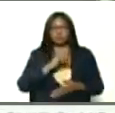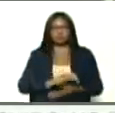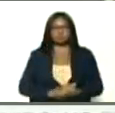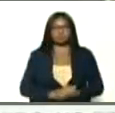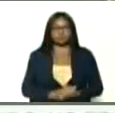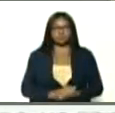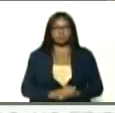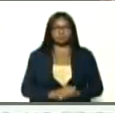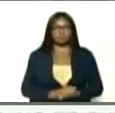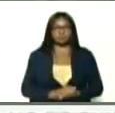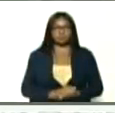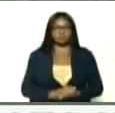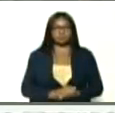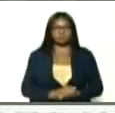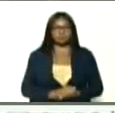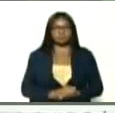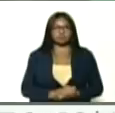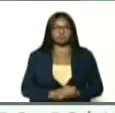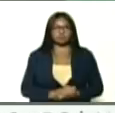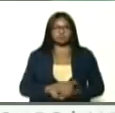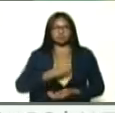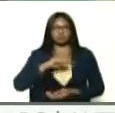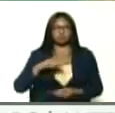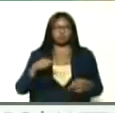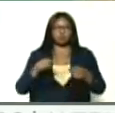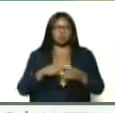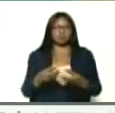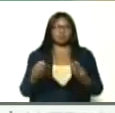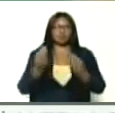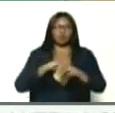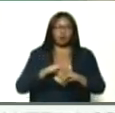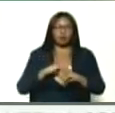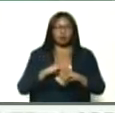todavía estábamos, de acuerdo a los datos,